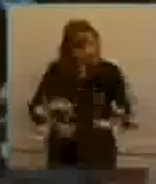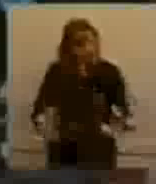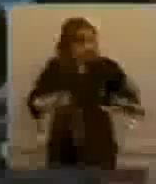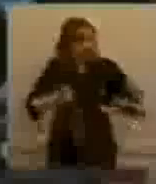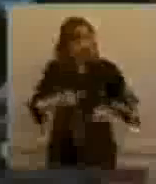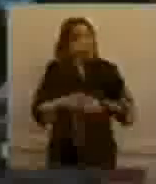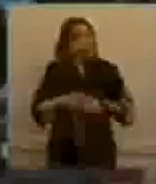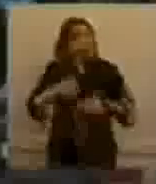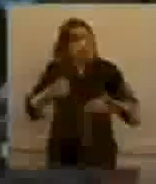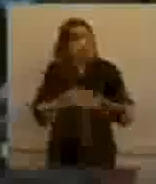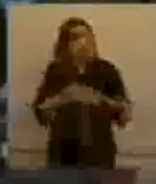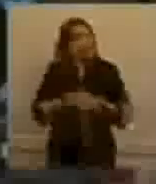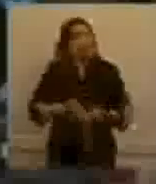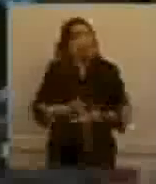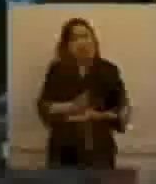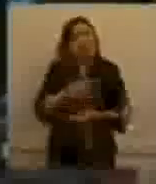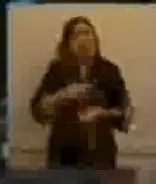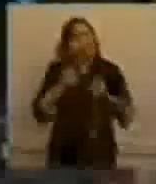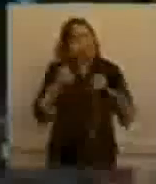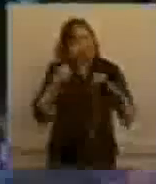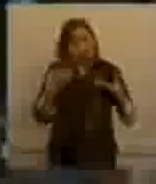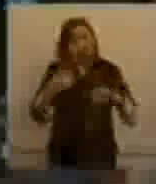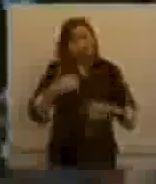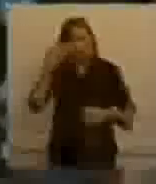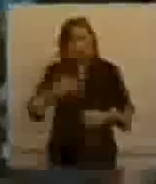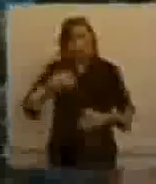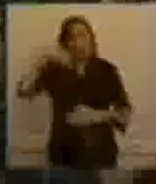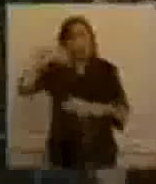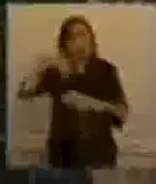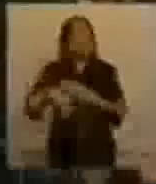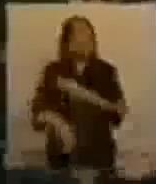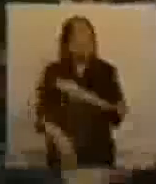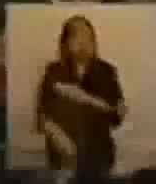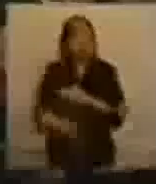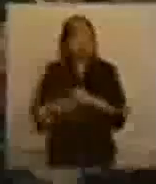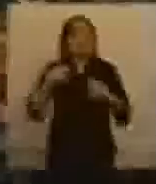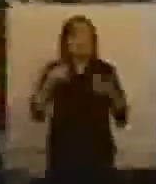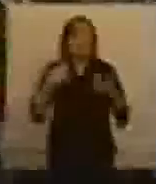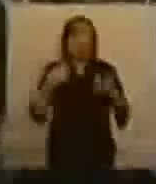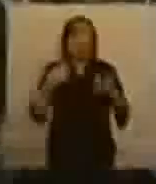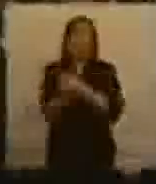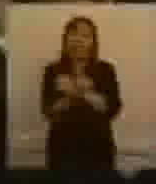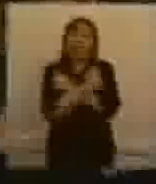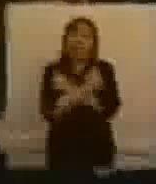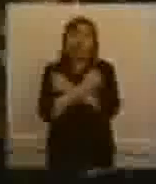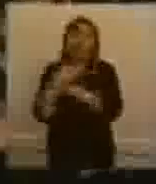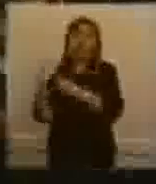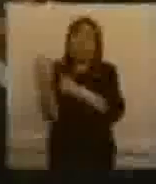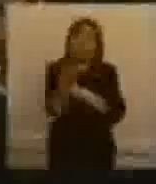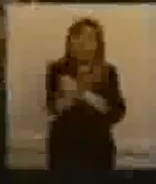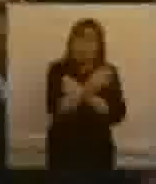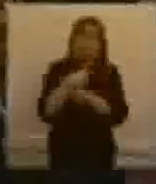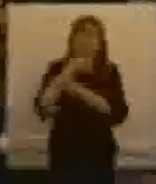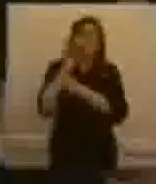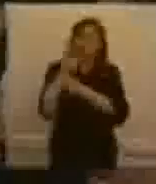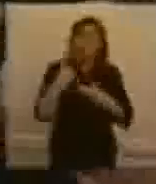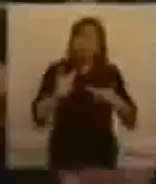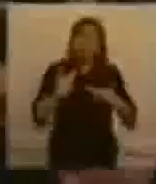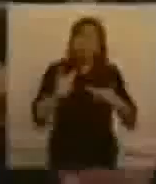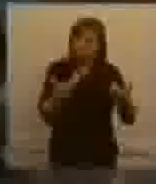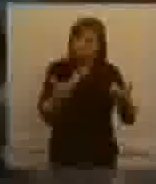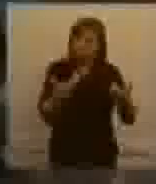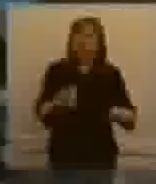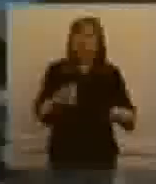adelante como buenos patagónicos. Así que darles un abrazo y sepan que siempre pueden contar conmigo.